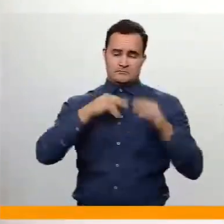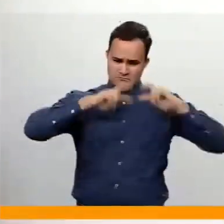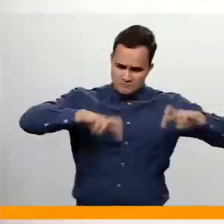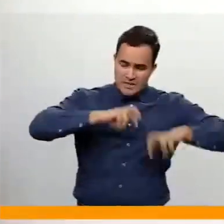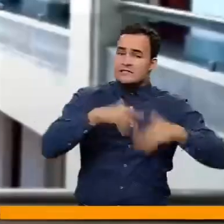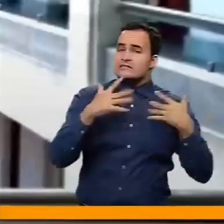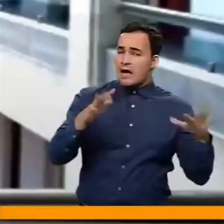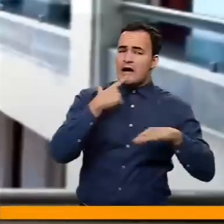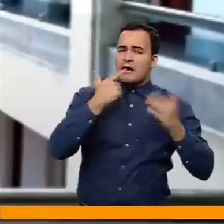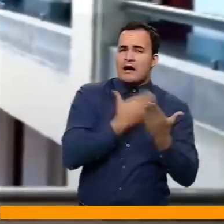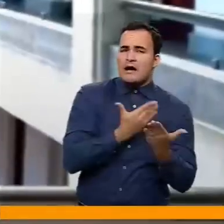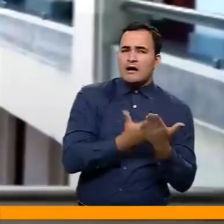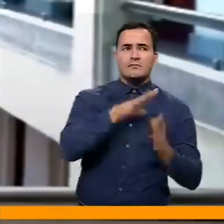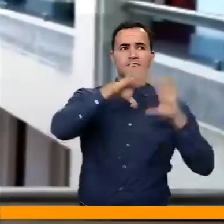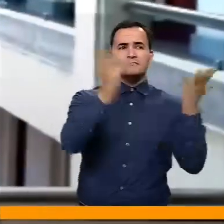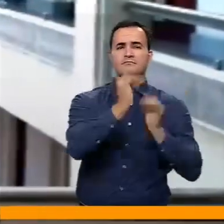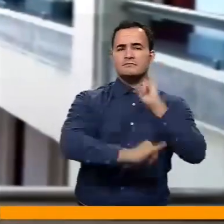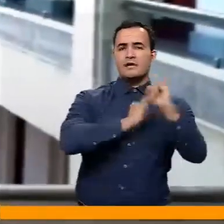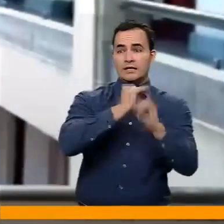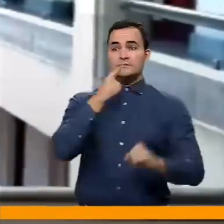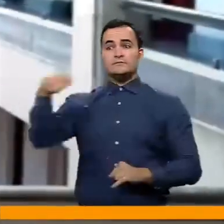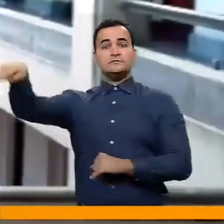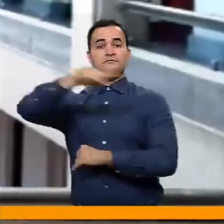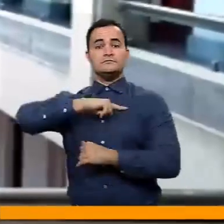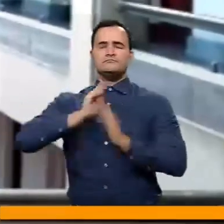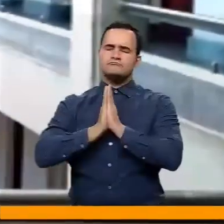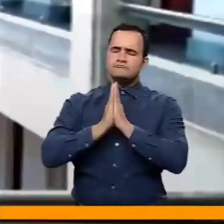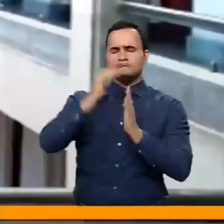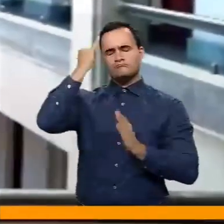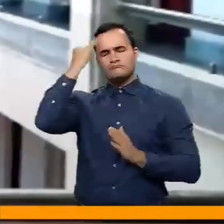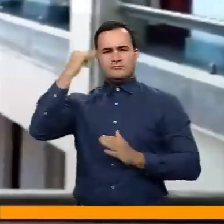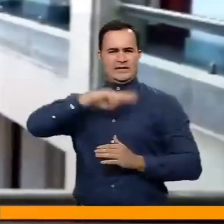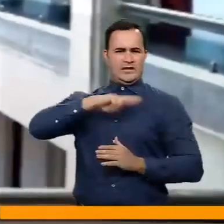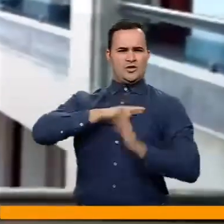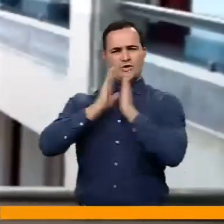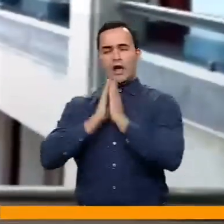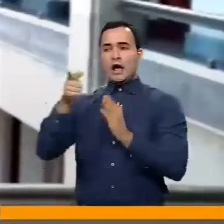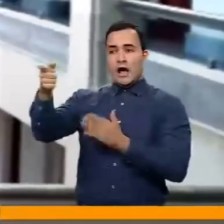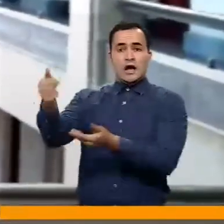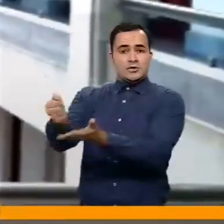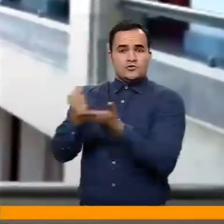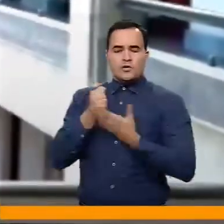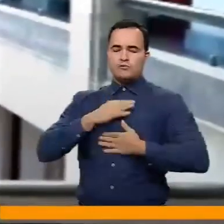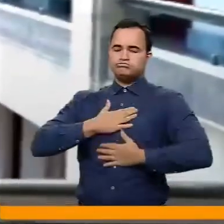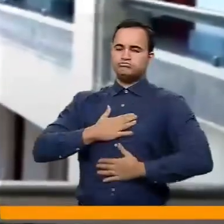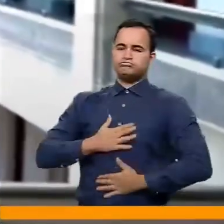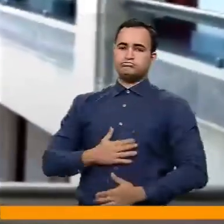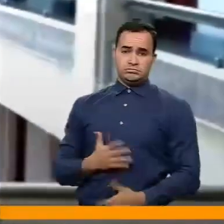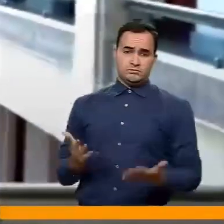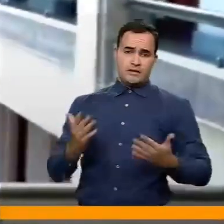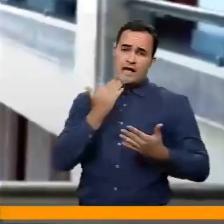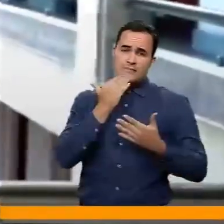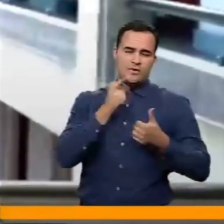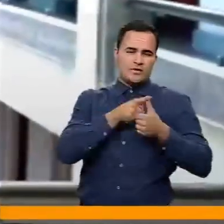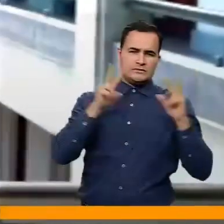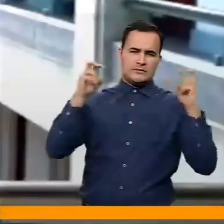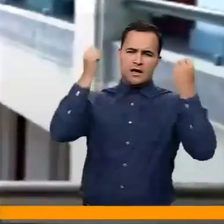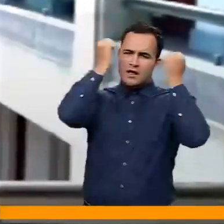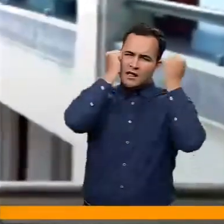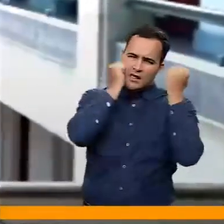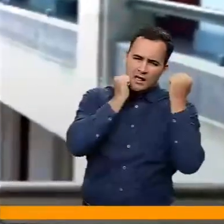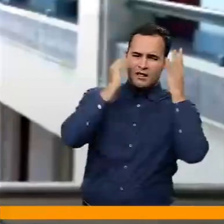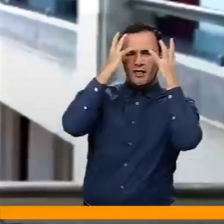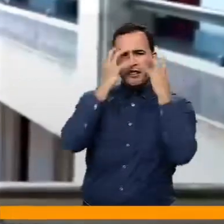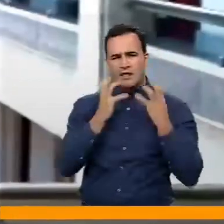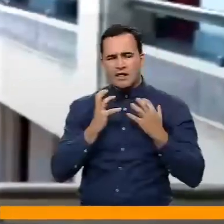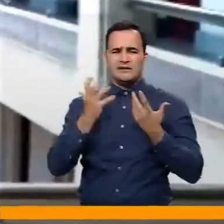que las entidades basadas en la fe han ayudado en la tranquilidad de las personas que sufren situaciones adversas como lo puede ser la